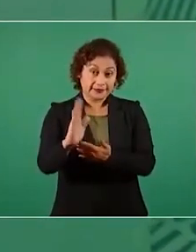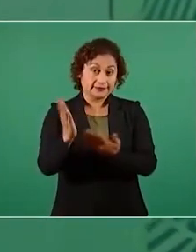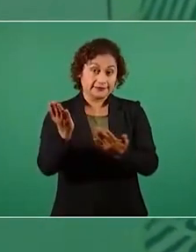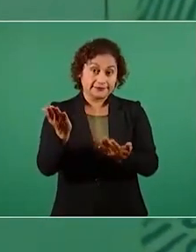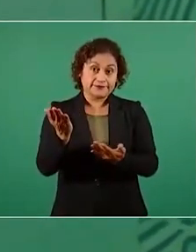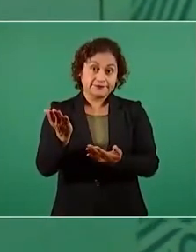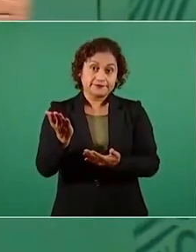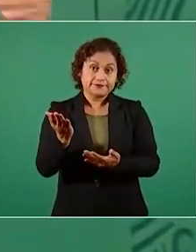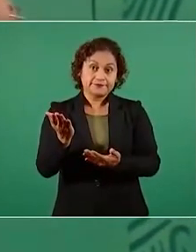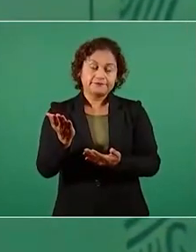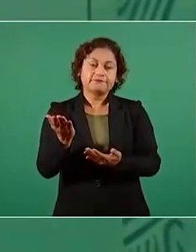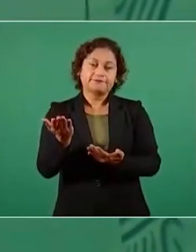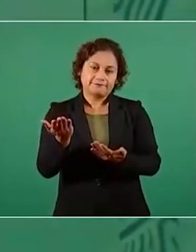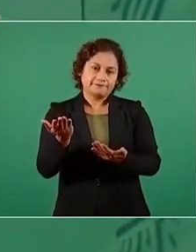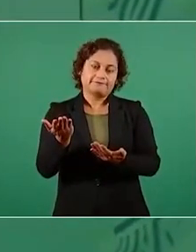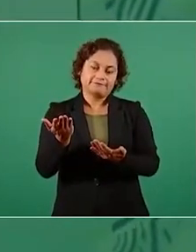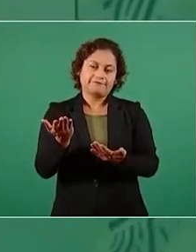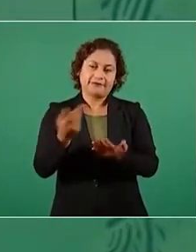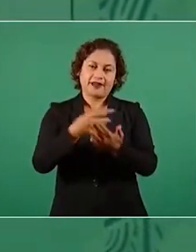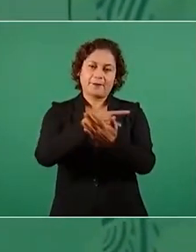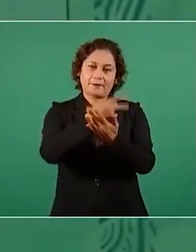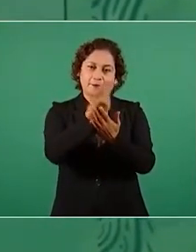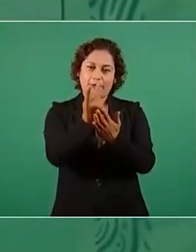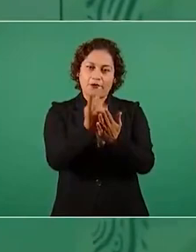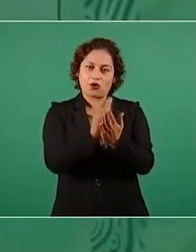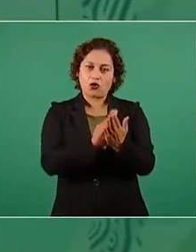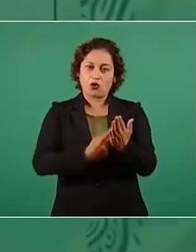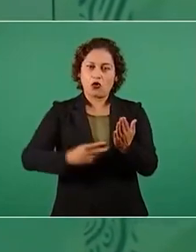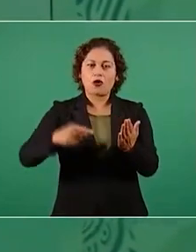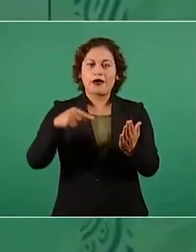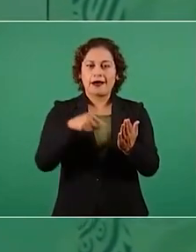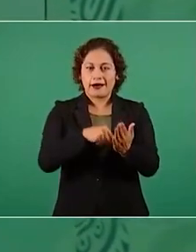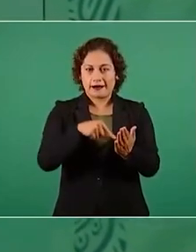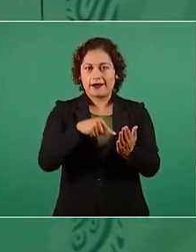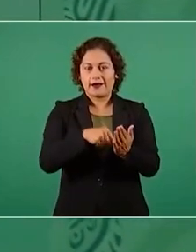necesitamos un programa para